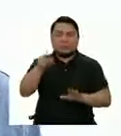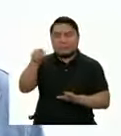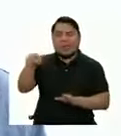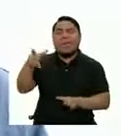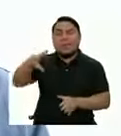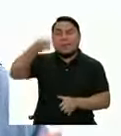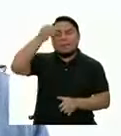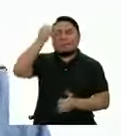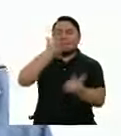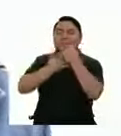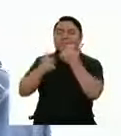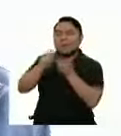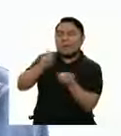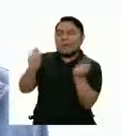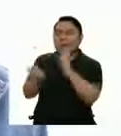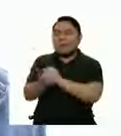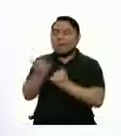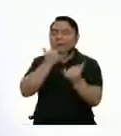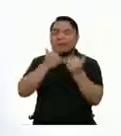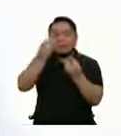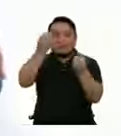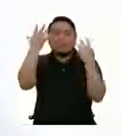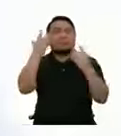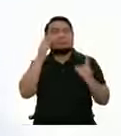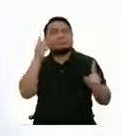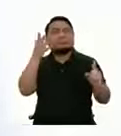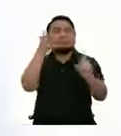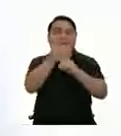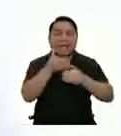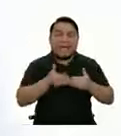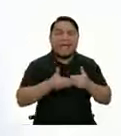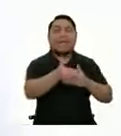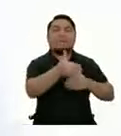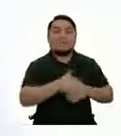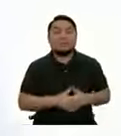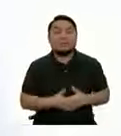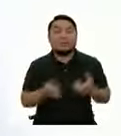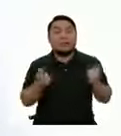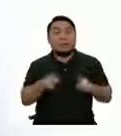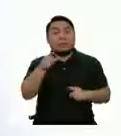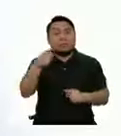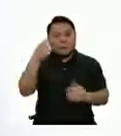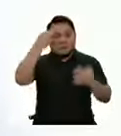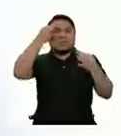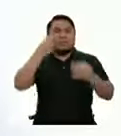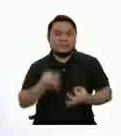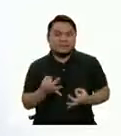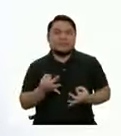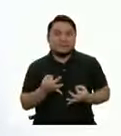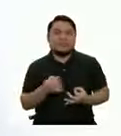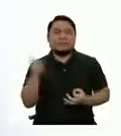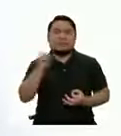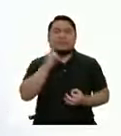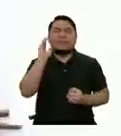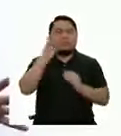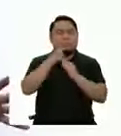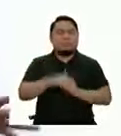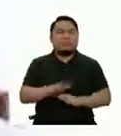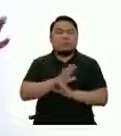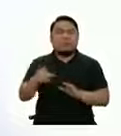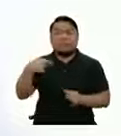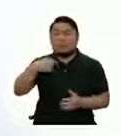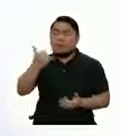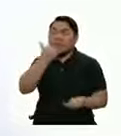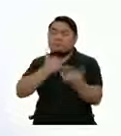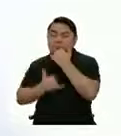la cual aprendemos Para seguir avanzando Porque quien tiene determinación No se deja vencer Por